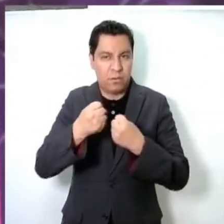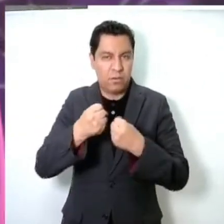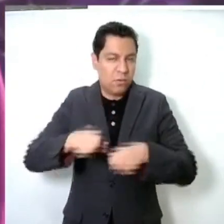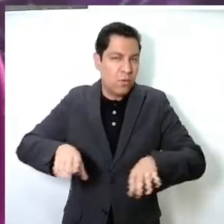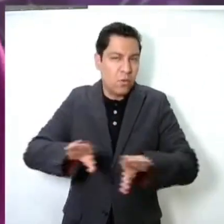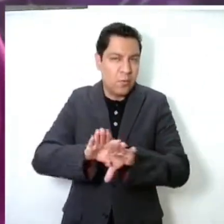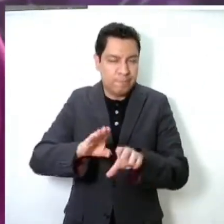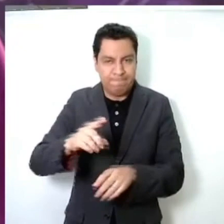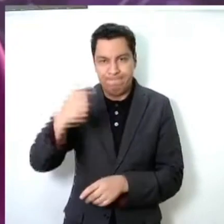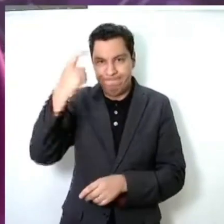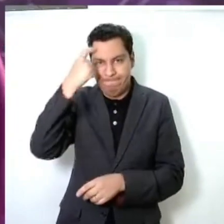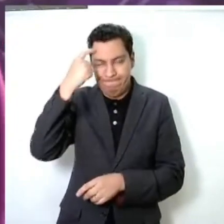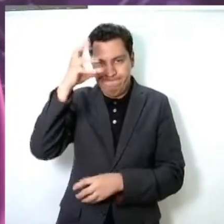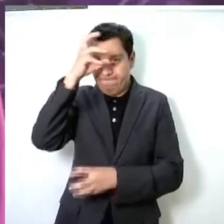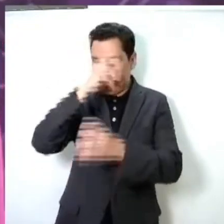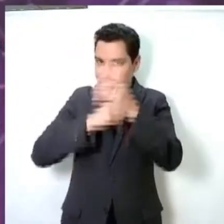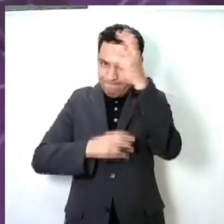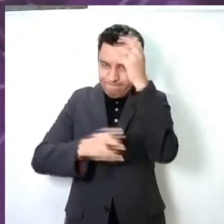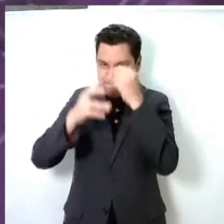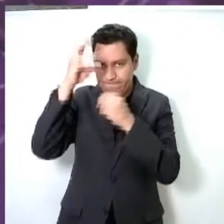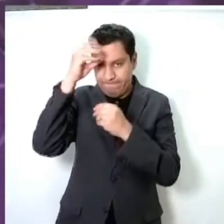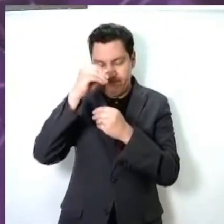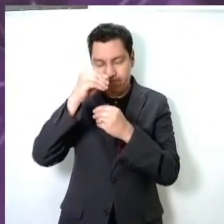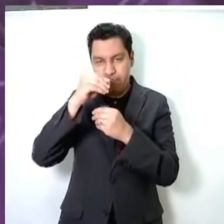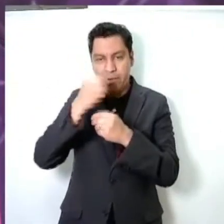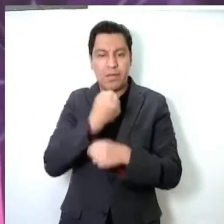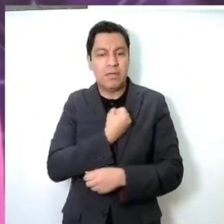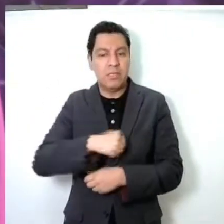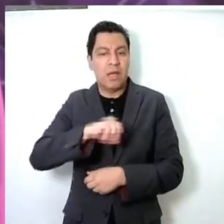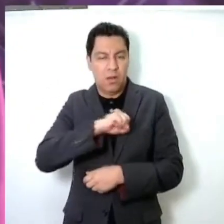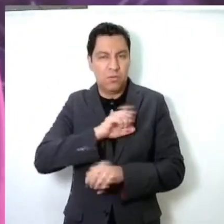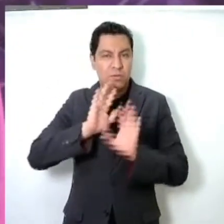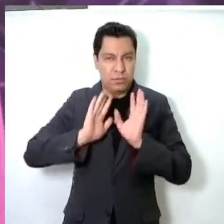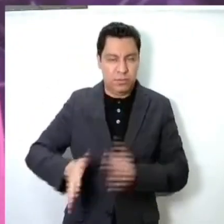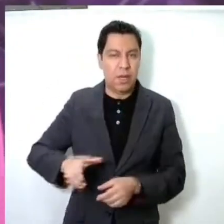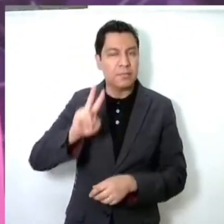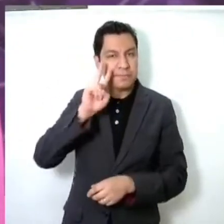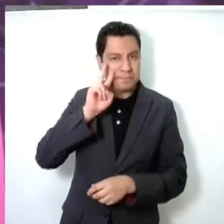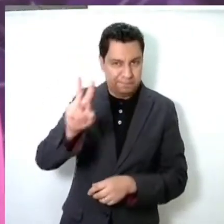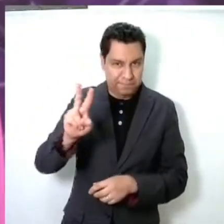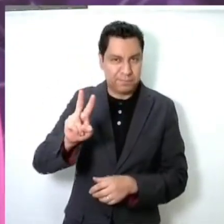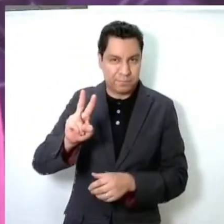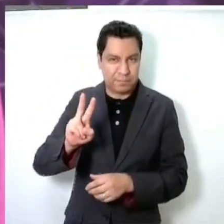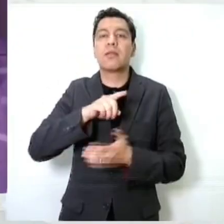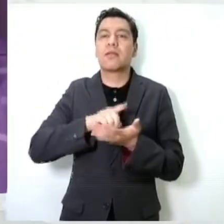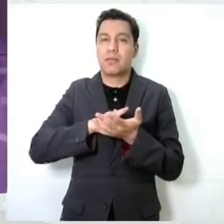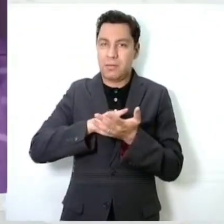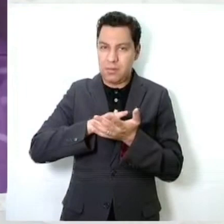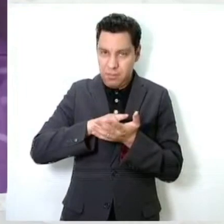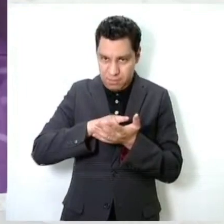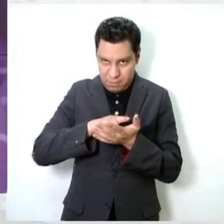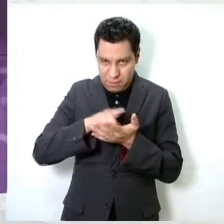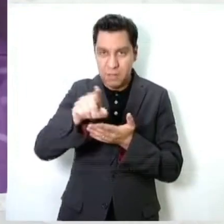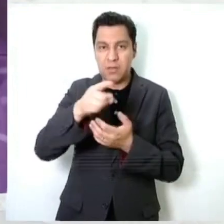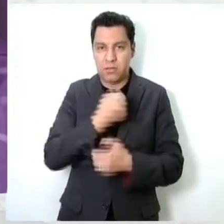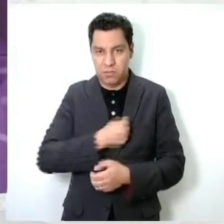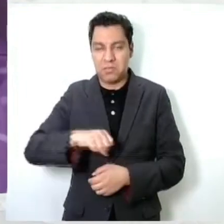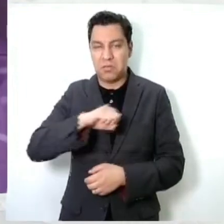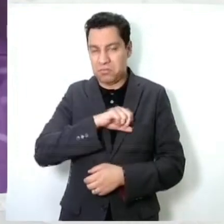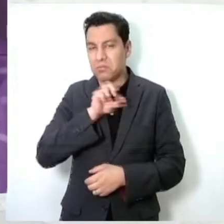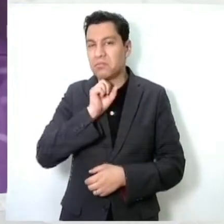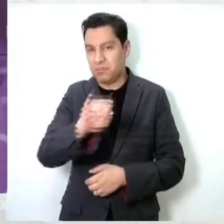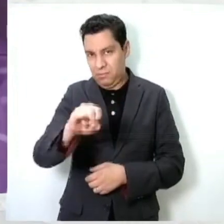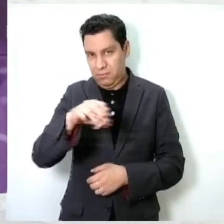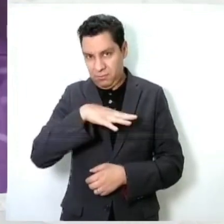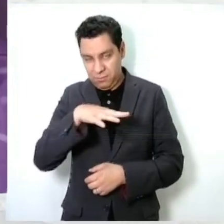salud es vital para todas las familias mexicanas, para todas las personas. Por ello, es primordial